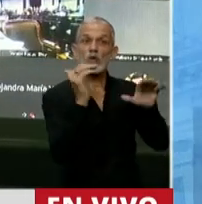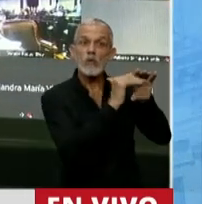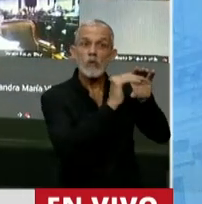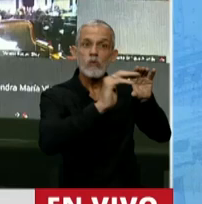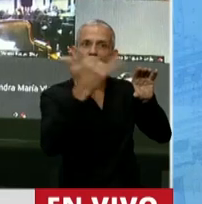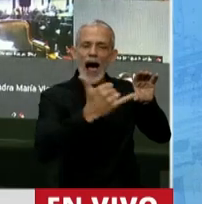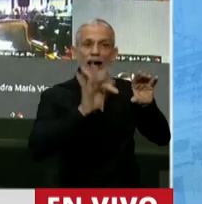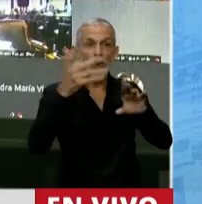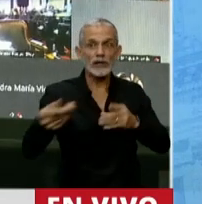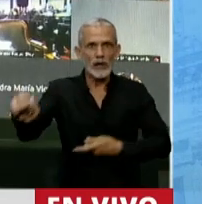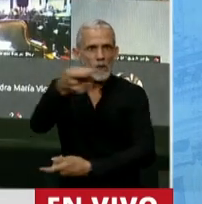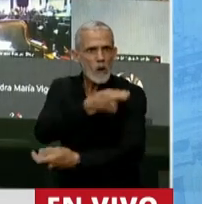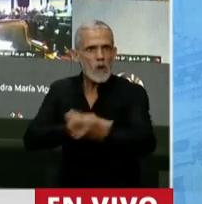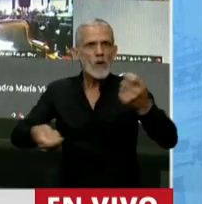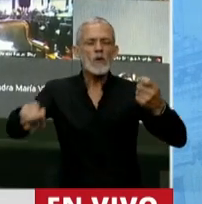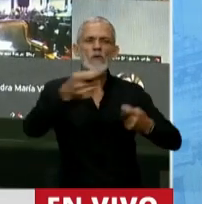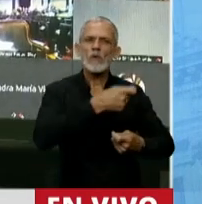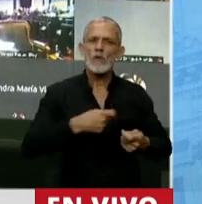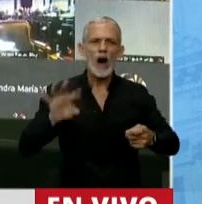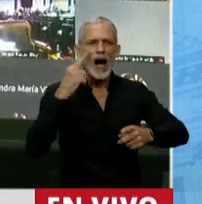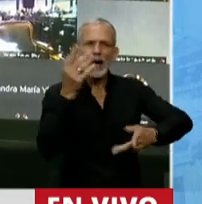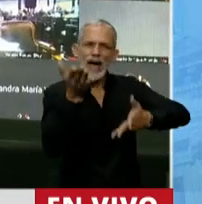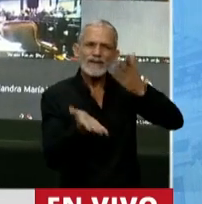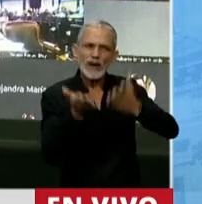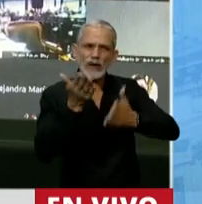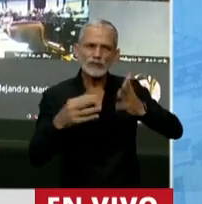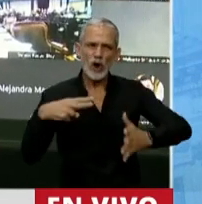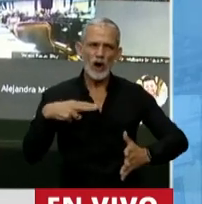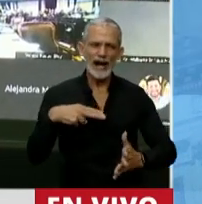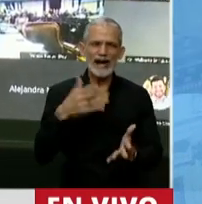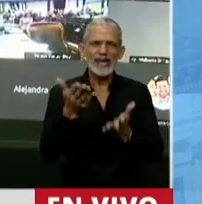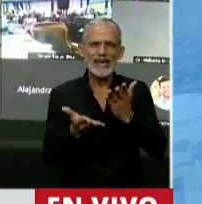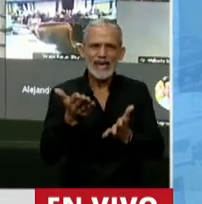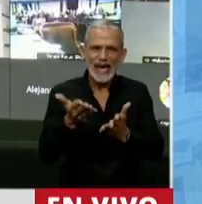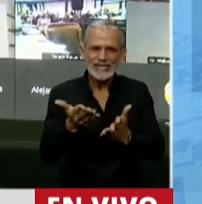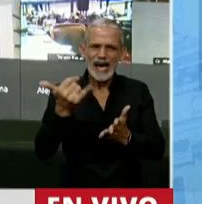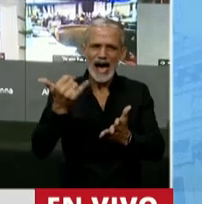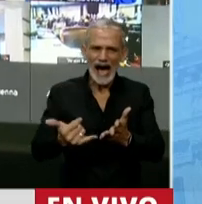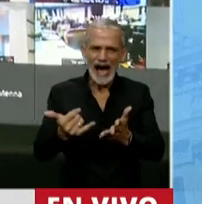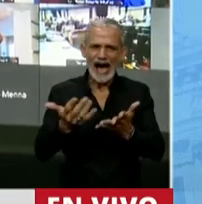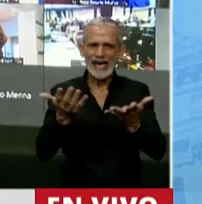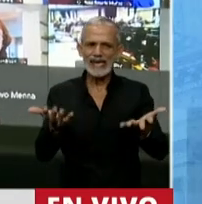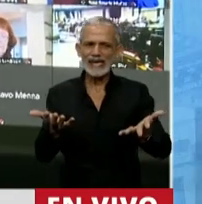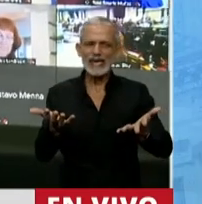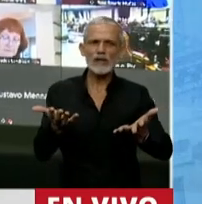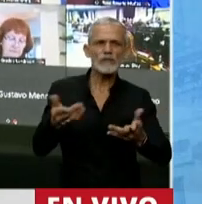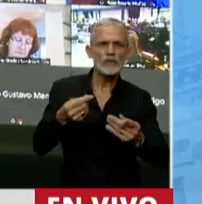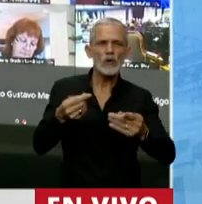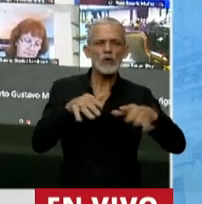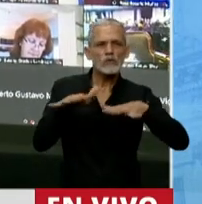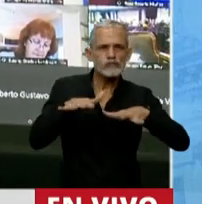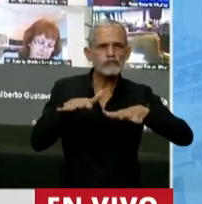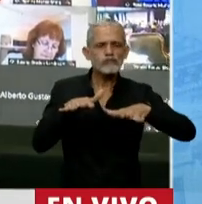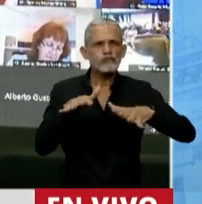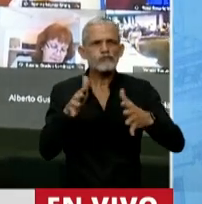flujo, y que a los efectos de evaluar la riqueza, sobre todo en momentos donde la riqueza evoluciona de la